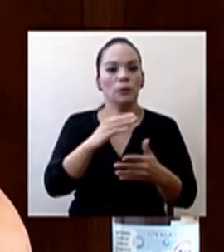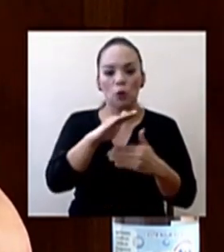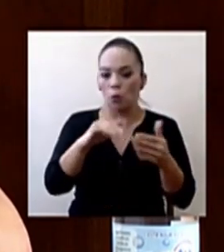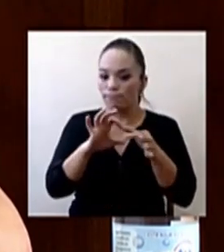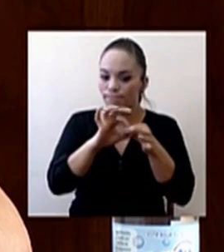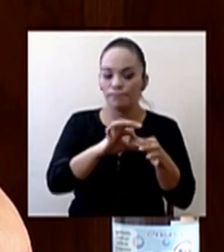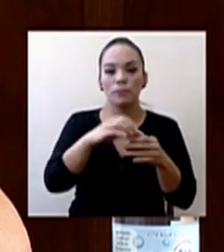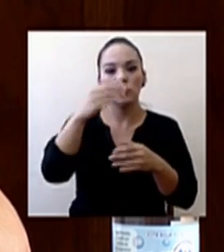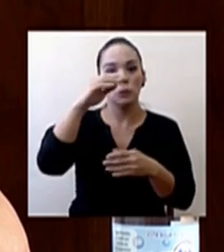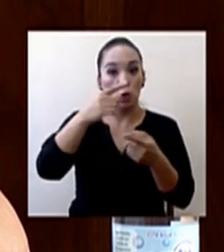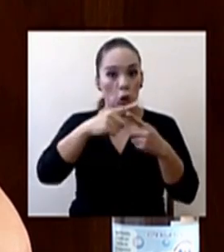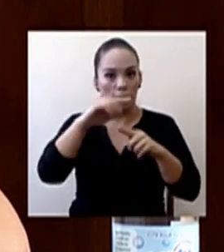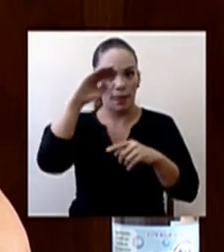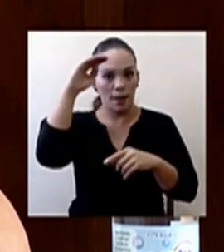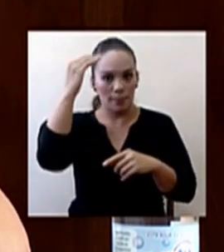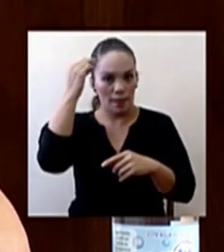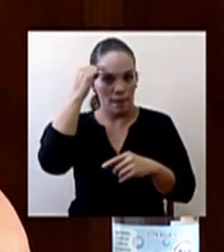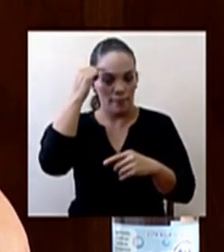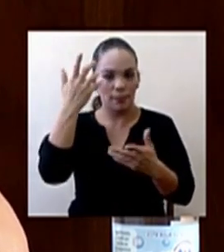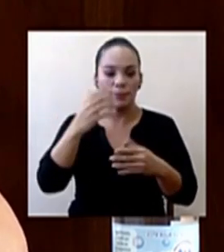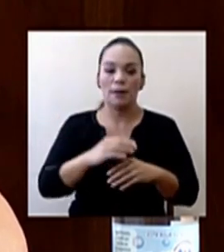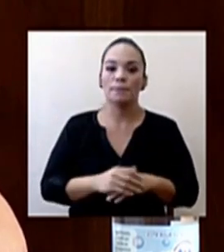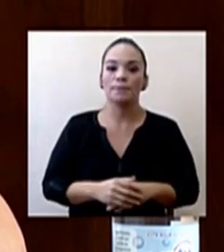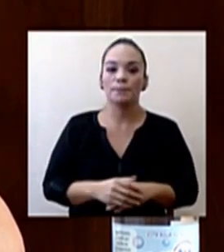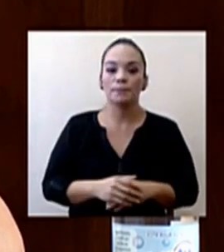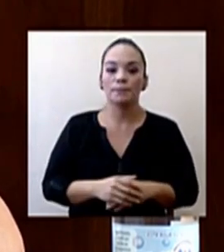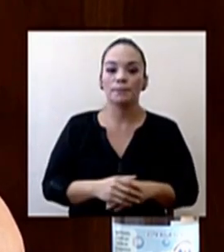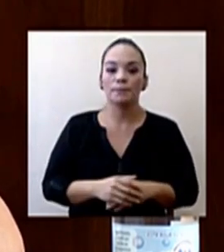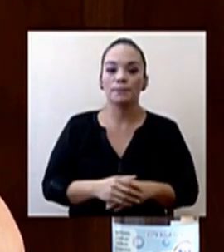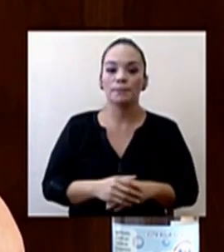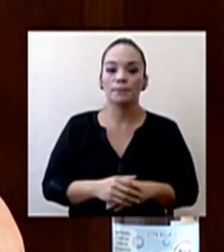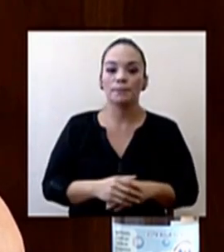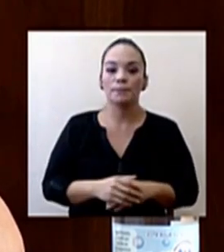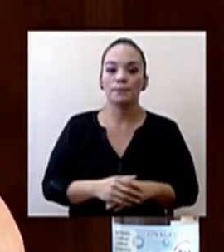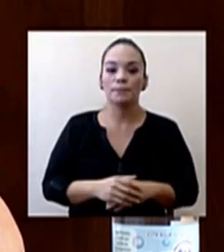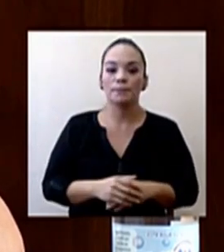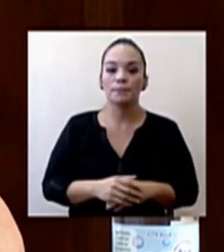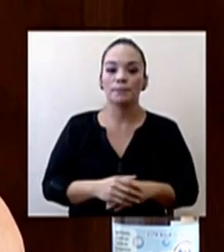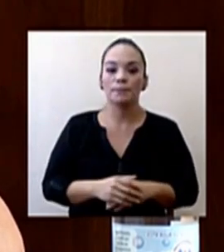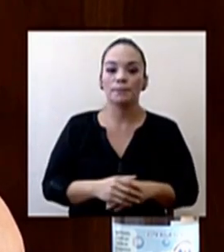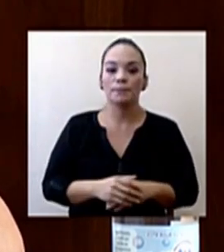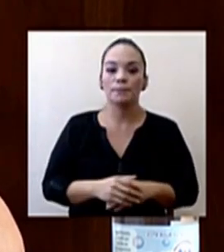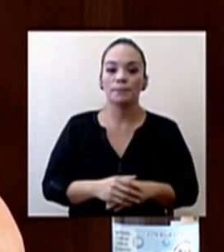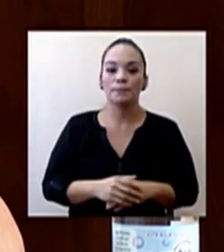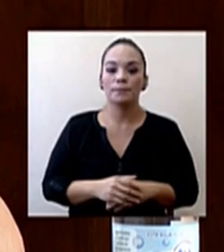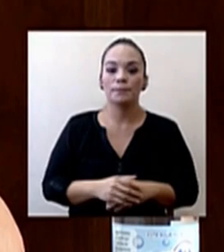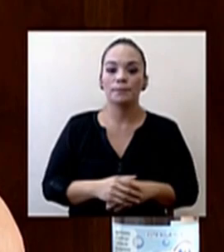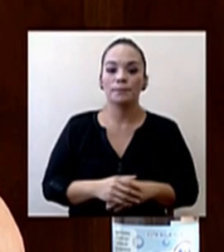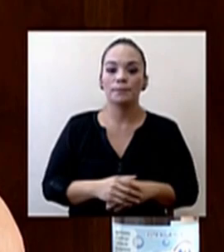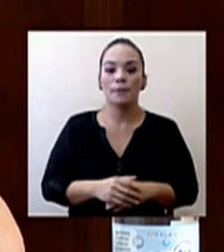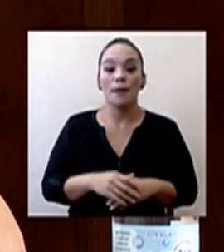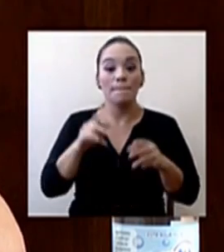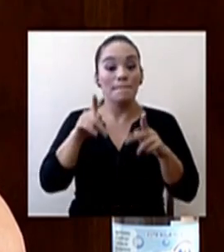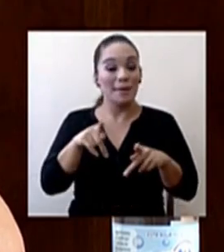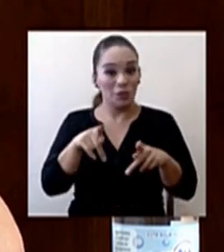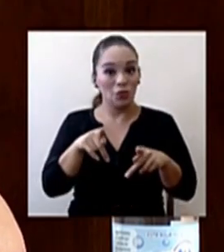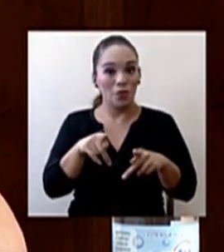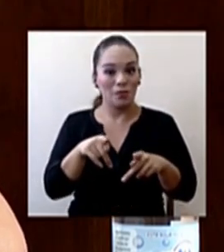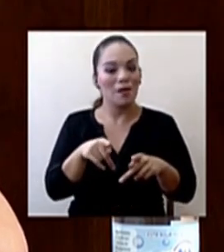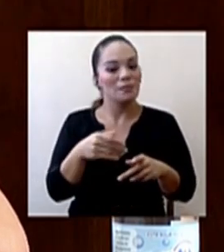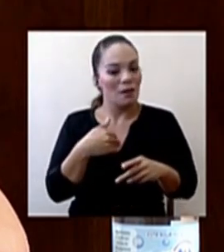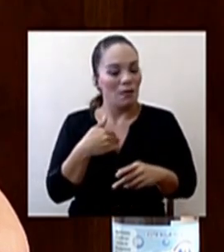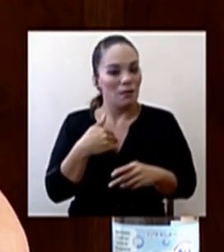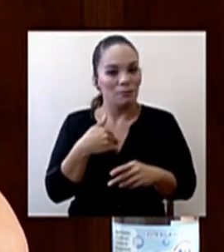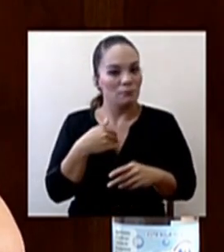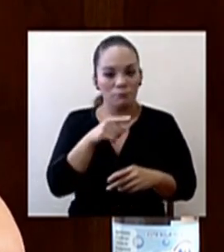de cabeza. Y con relación a los asintomáticos es cierto. Es decir, hay pacientes